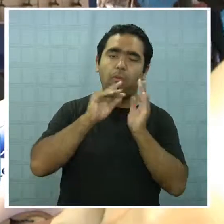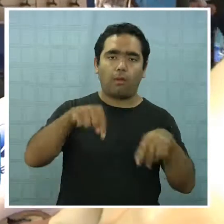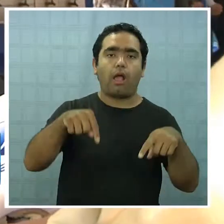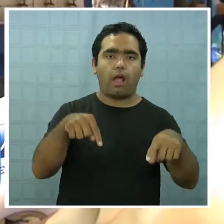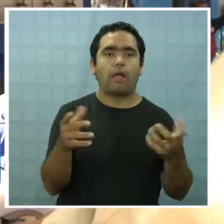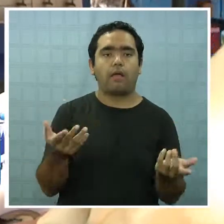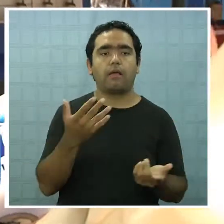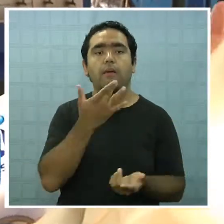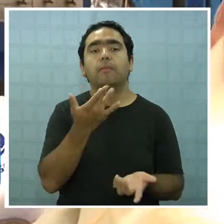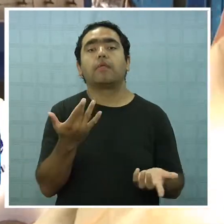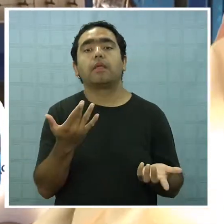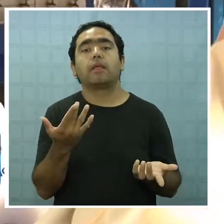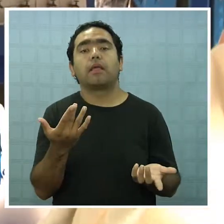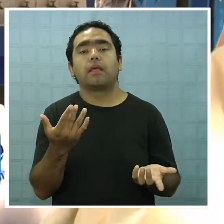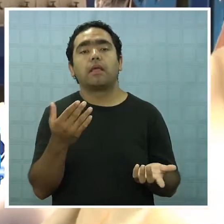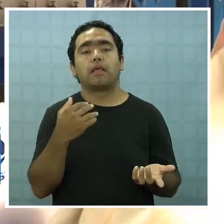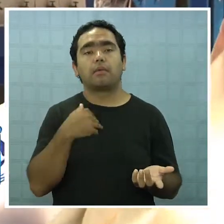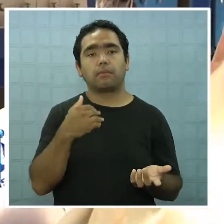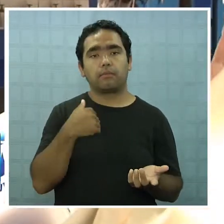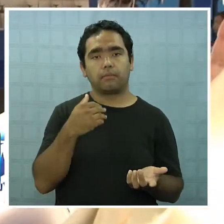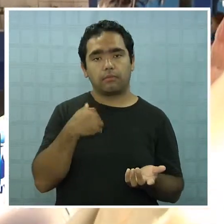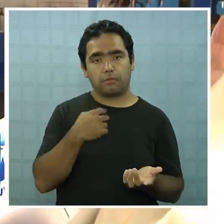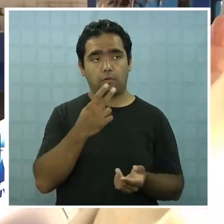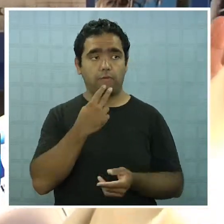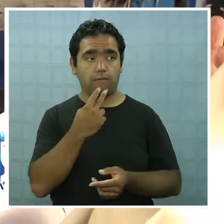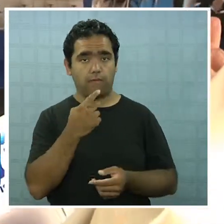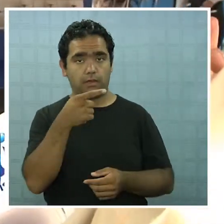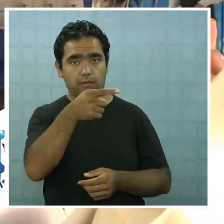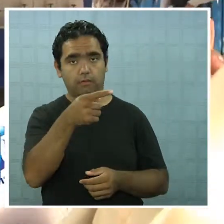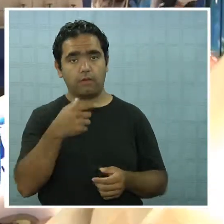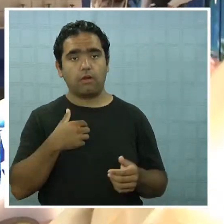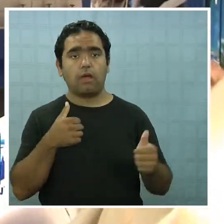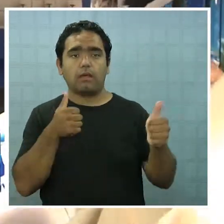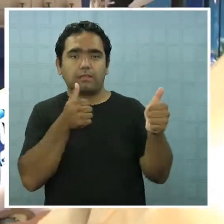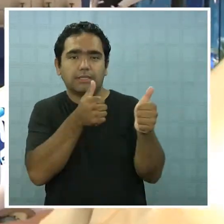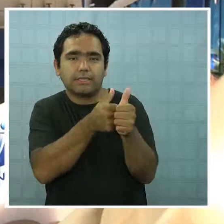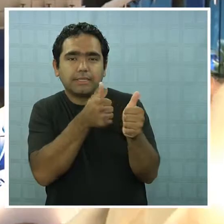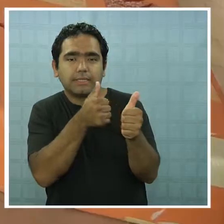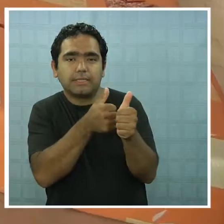porque está muy, muy, donde digo yo, el mopo.